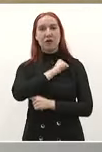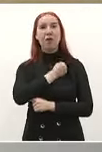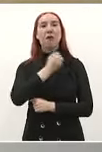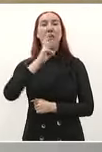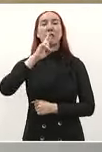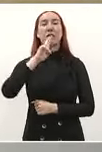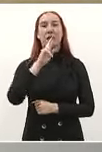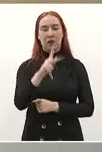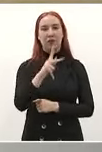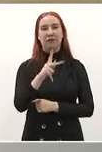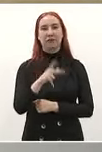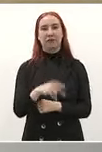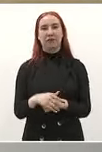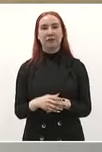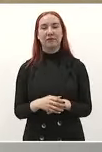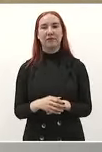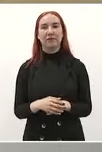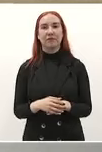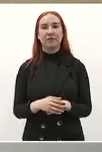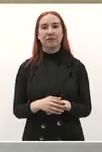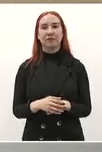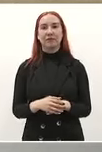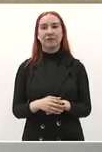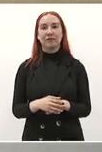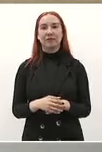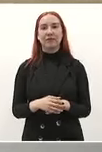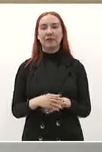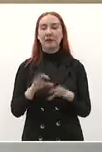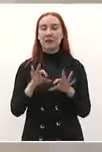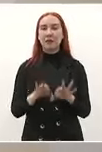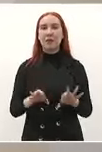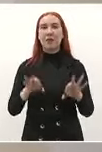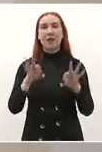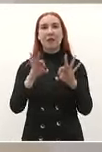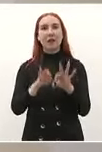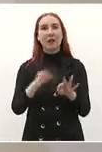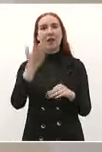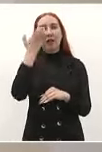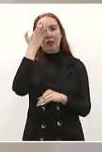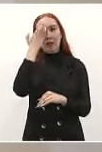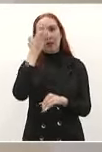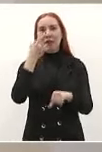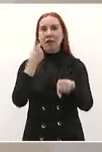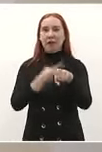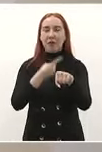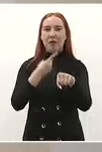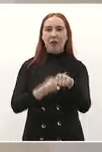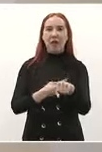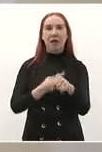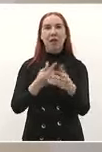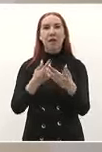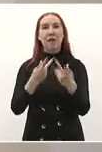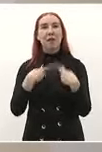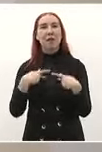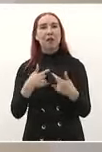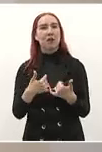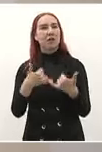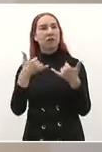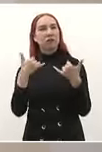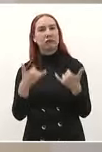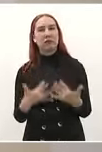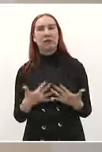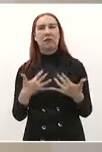cuánto se sufre por las enfermedades por eso tenemos que garantizar